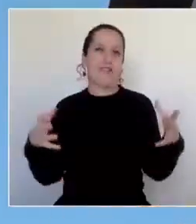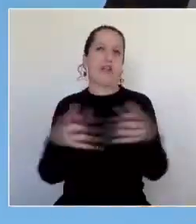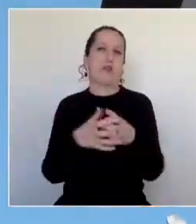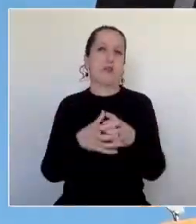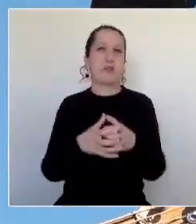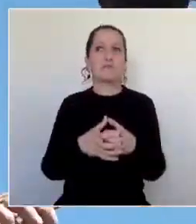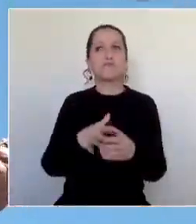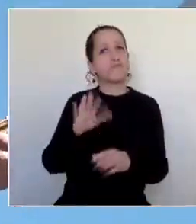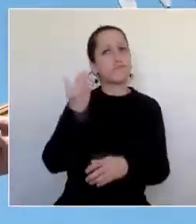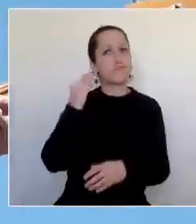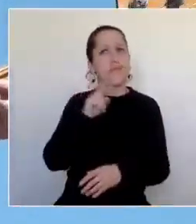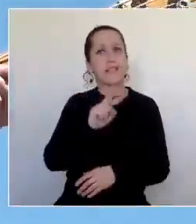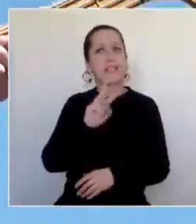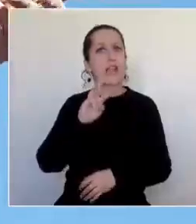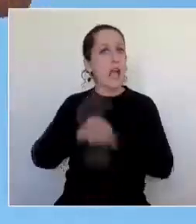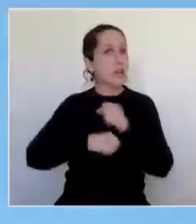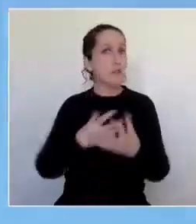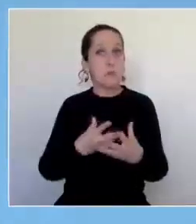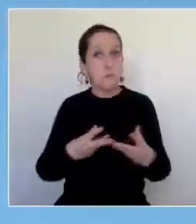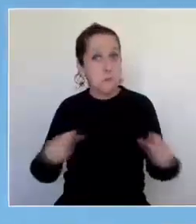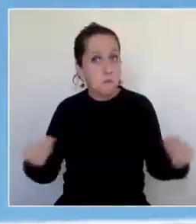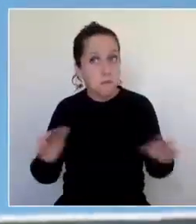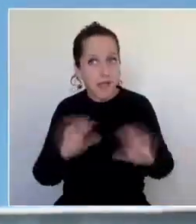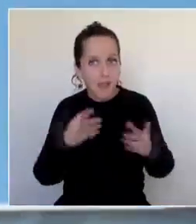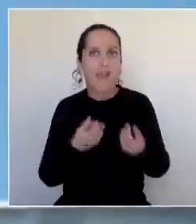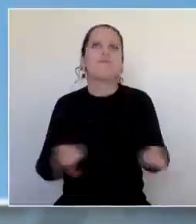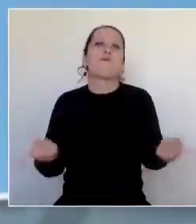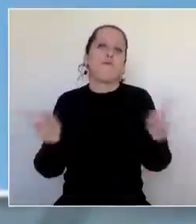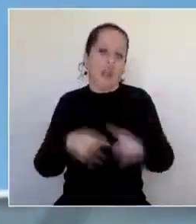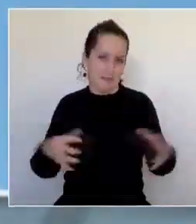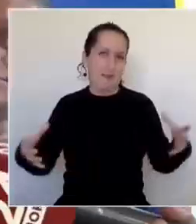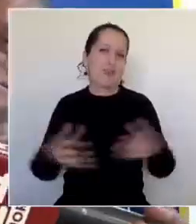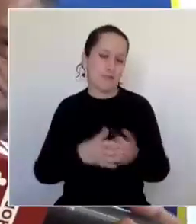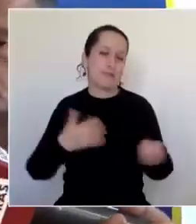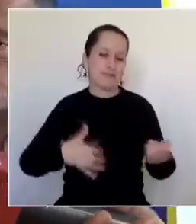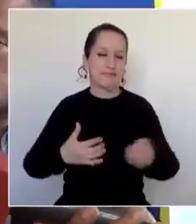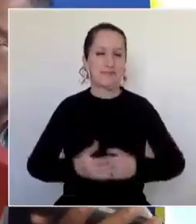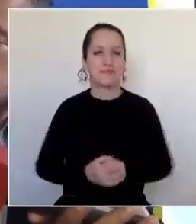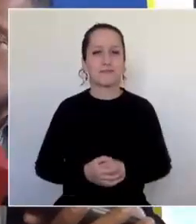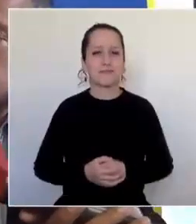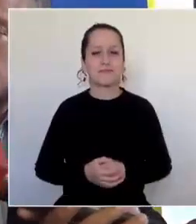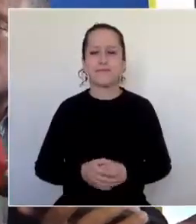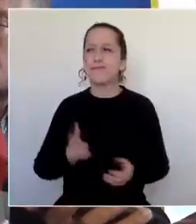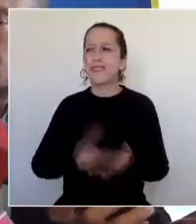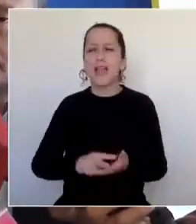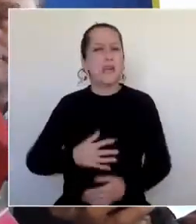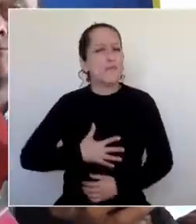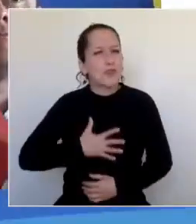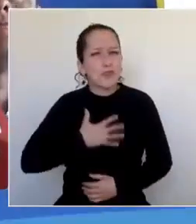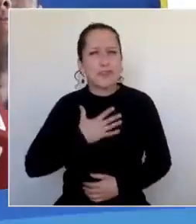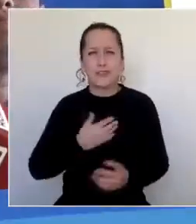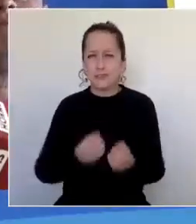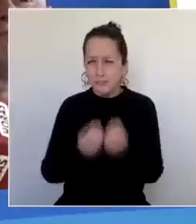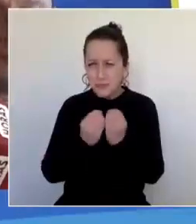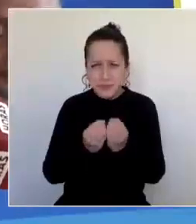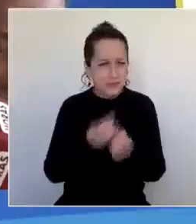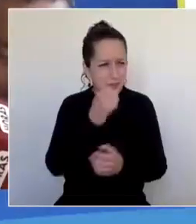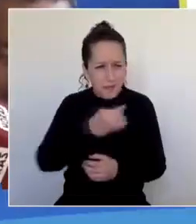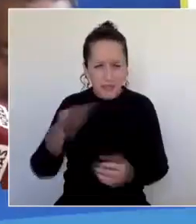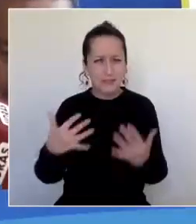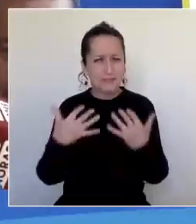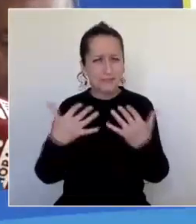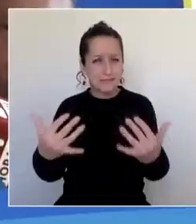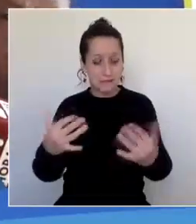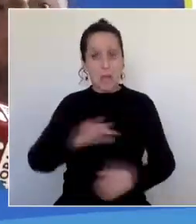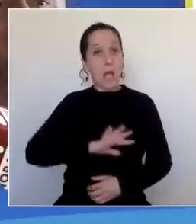tras 23 años de receso. Lo que hablaba antes fue una emoción muy grande ver a toda esa gente ahí en la plaza,